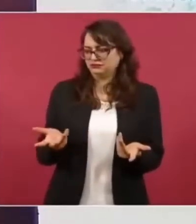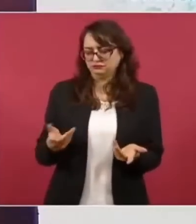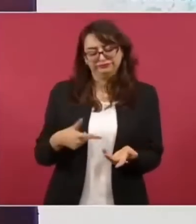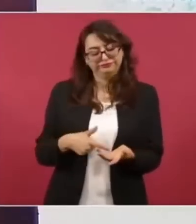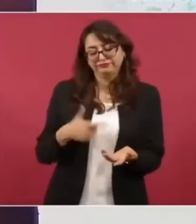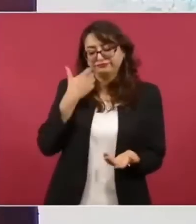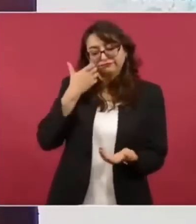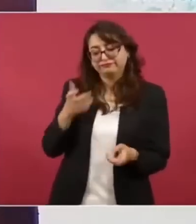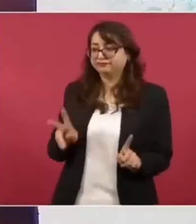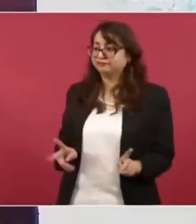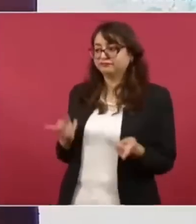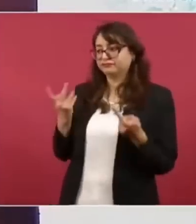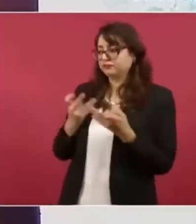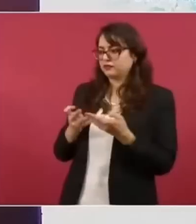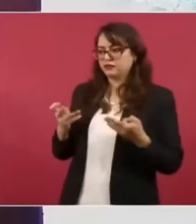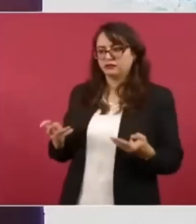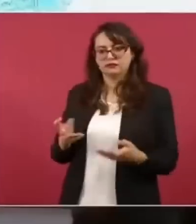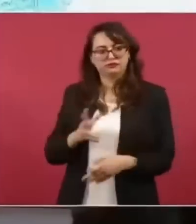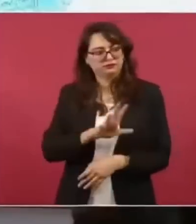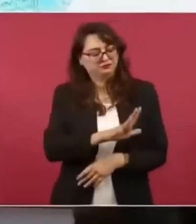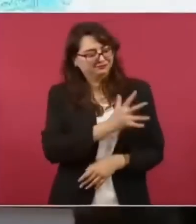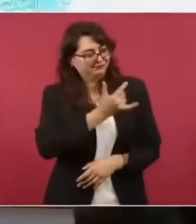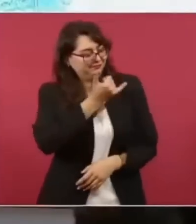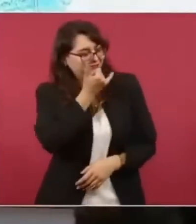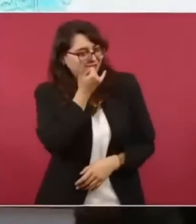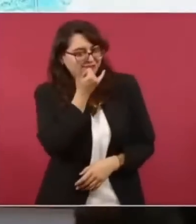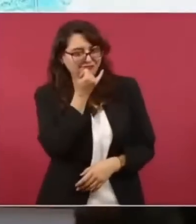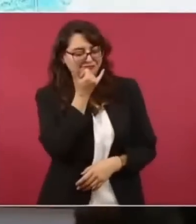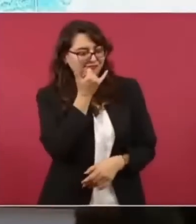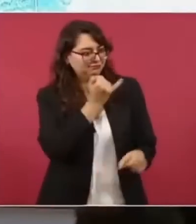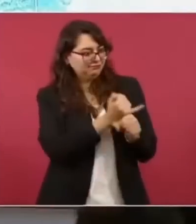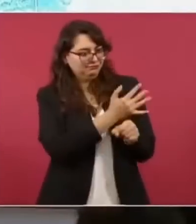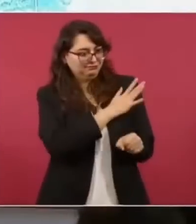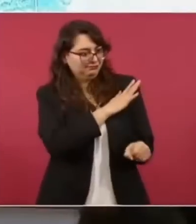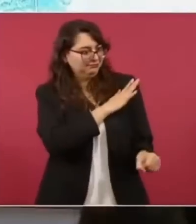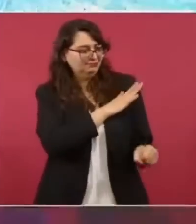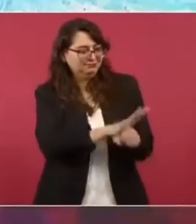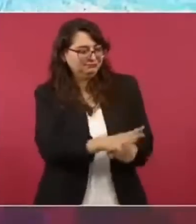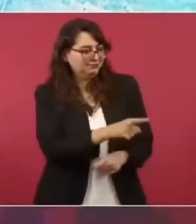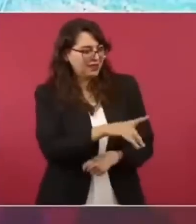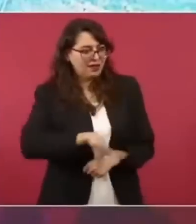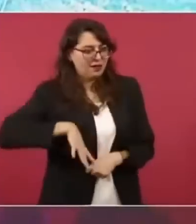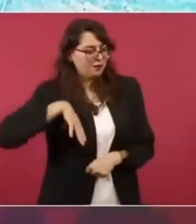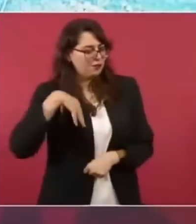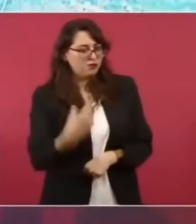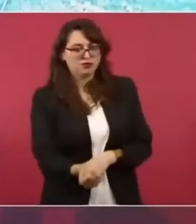este justo sino un abuso